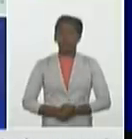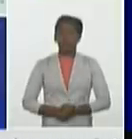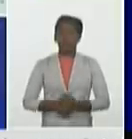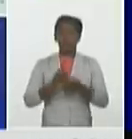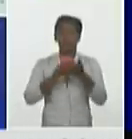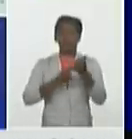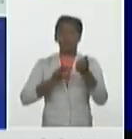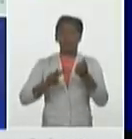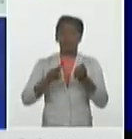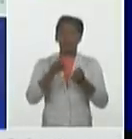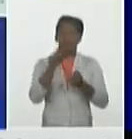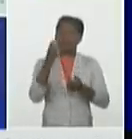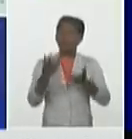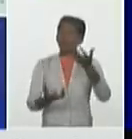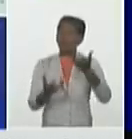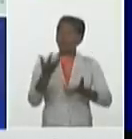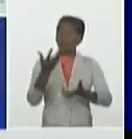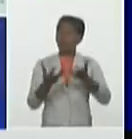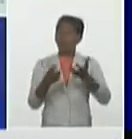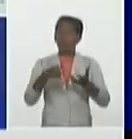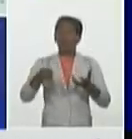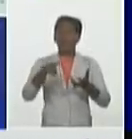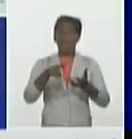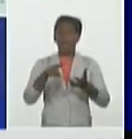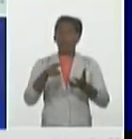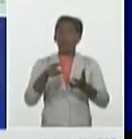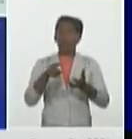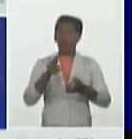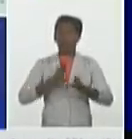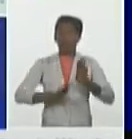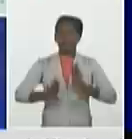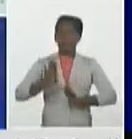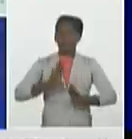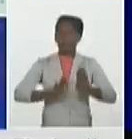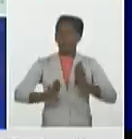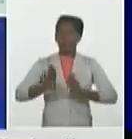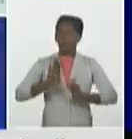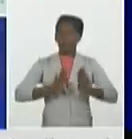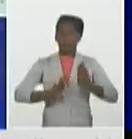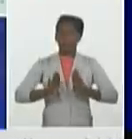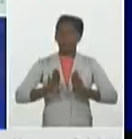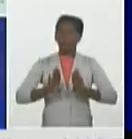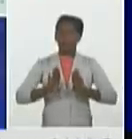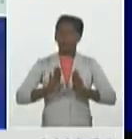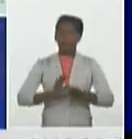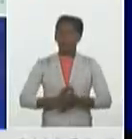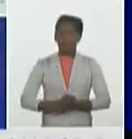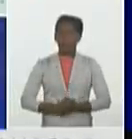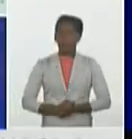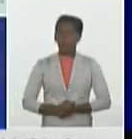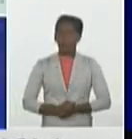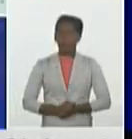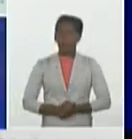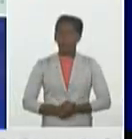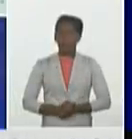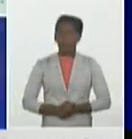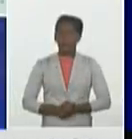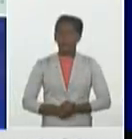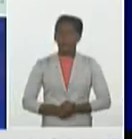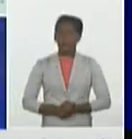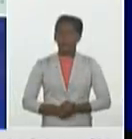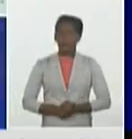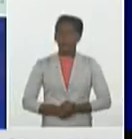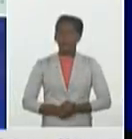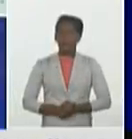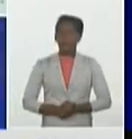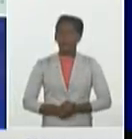Cienfuegos para lo que se trabaja pues realmente es una cifra todavía elevada como ha sido la característica